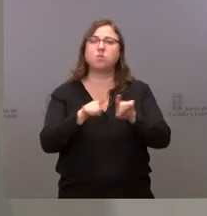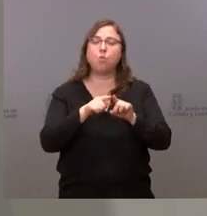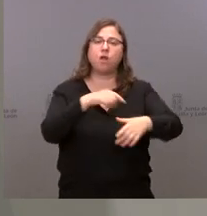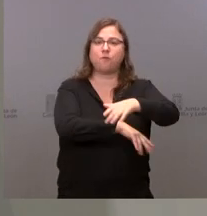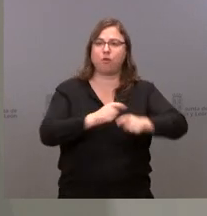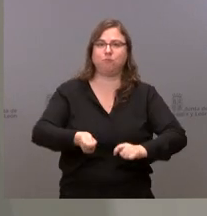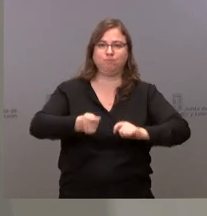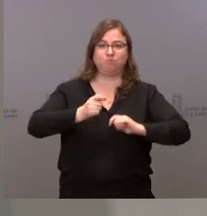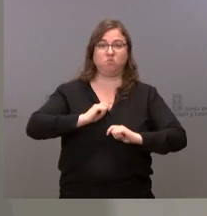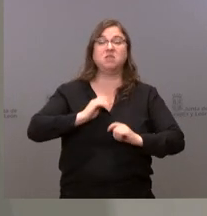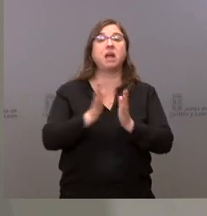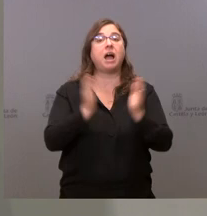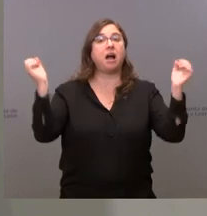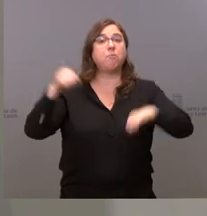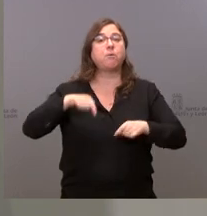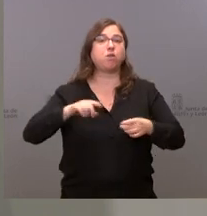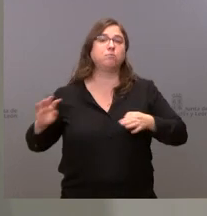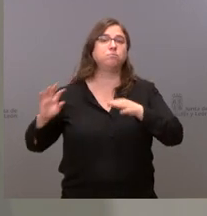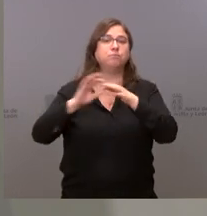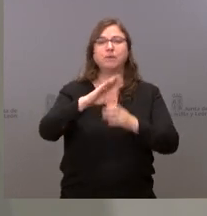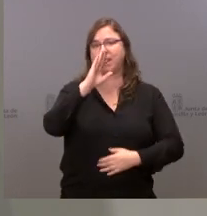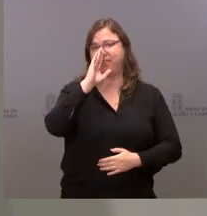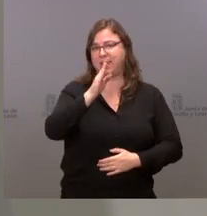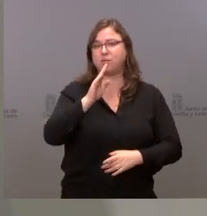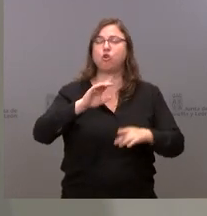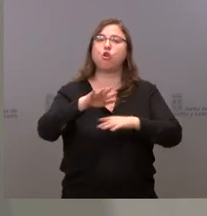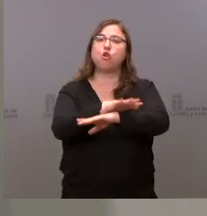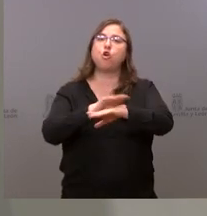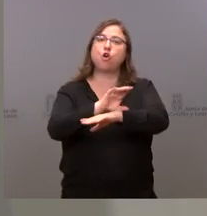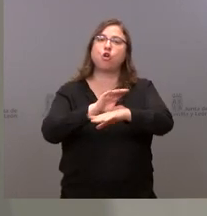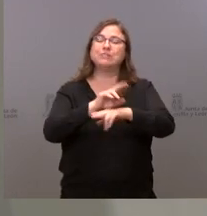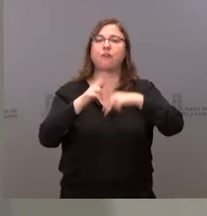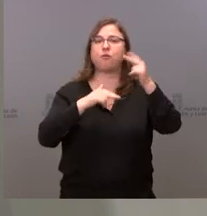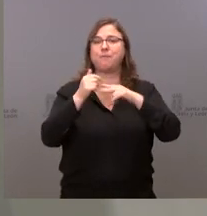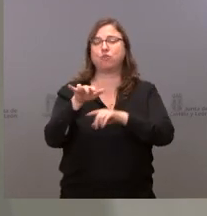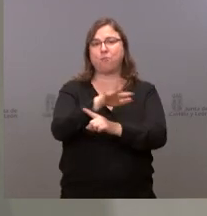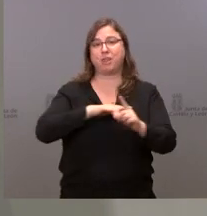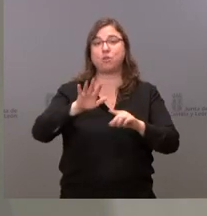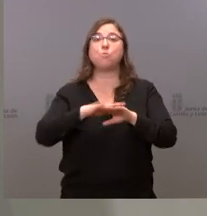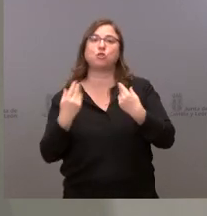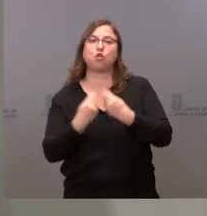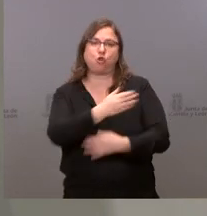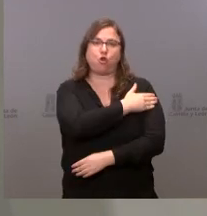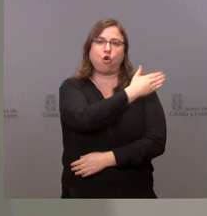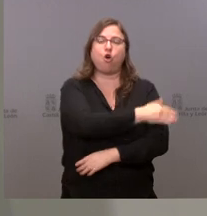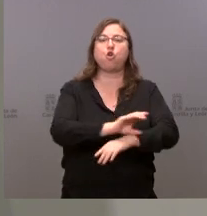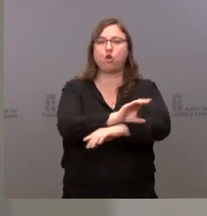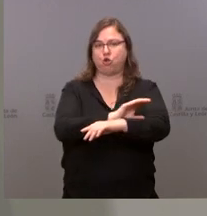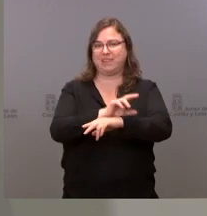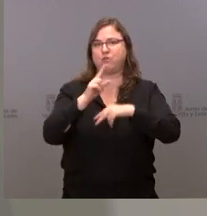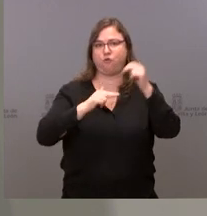fondos. Los que hemos aprobado hoy tienen relación directa con el ámbito de la Consejería de Fomento y Medio Ambiente y es por eso que me acompaña hoy aquí el consejero